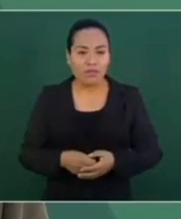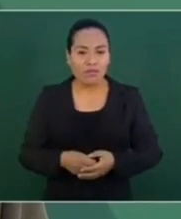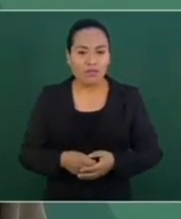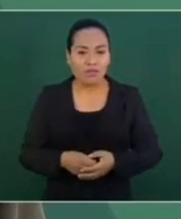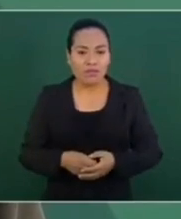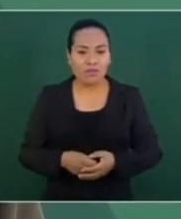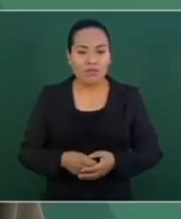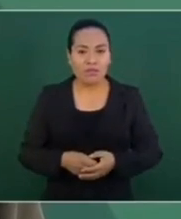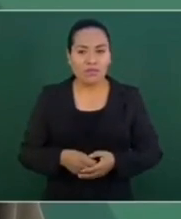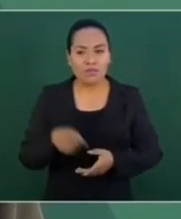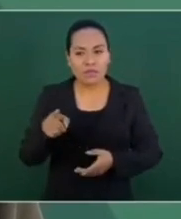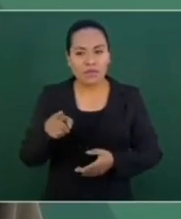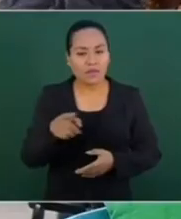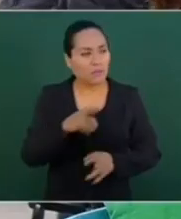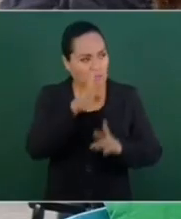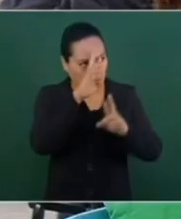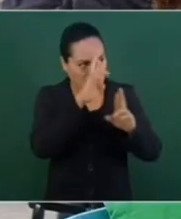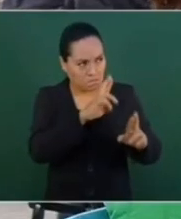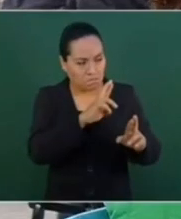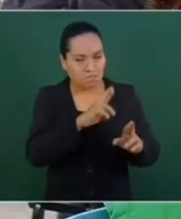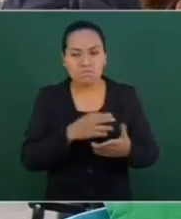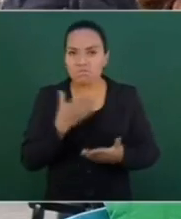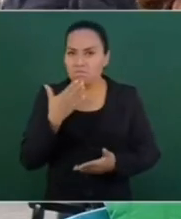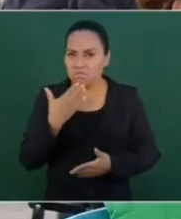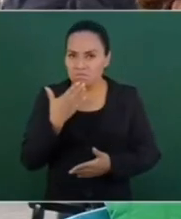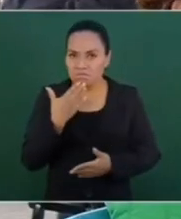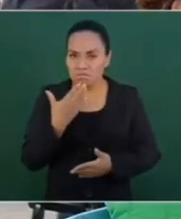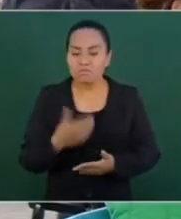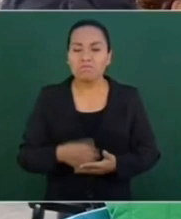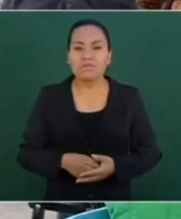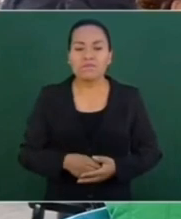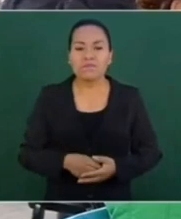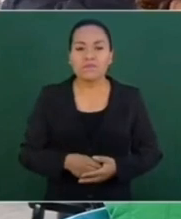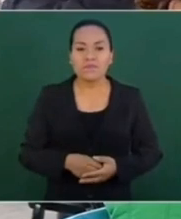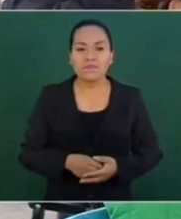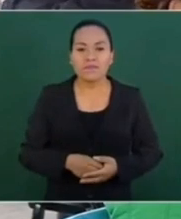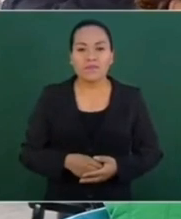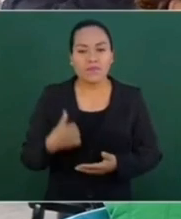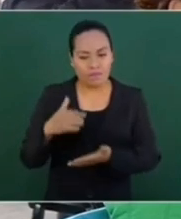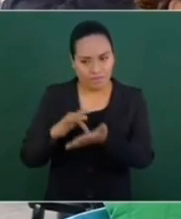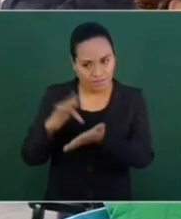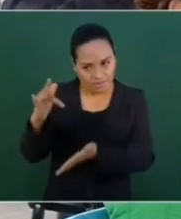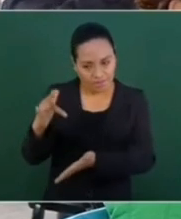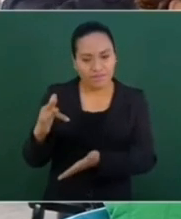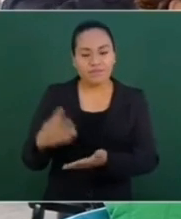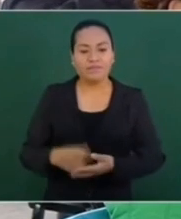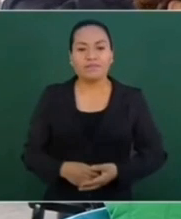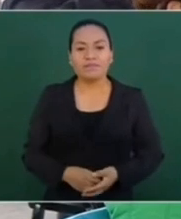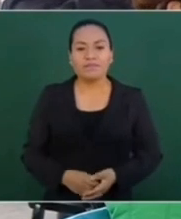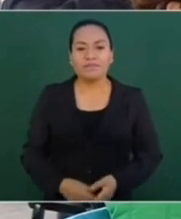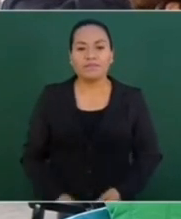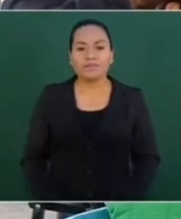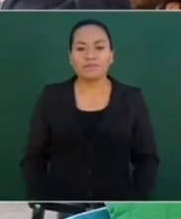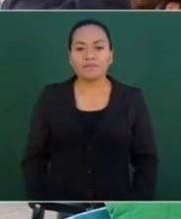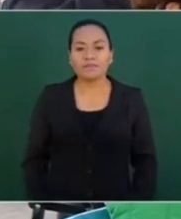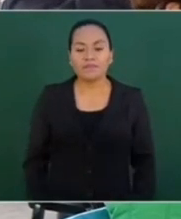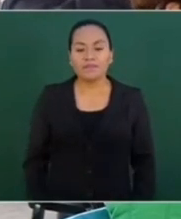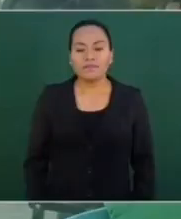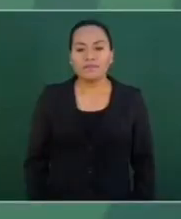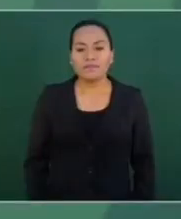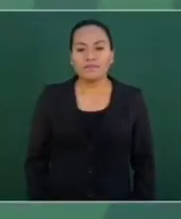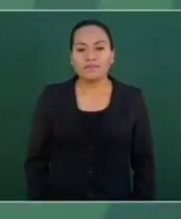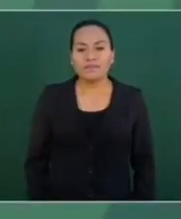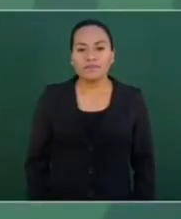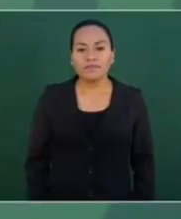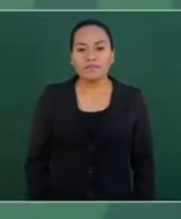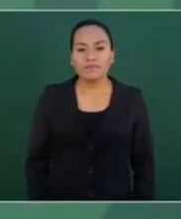respetuosa y yo te quiero agradecer eso. A lo mejor te voy a